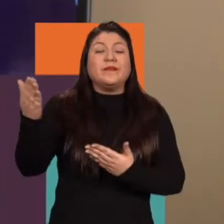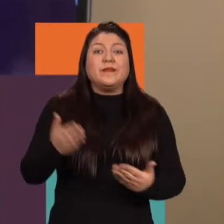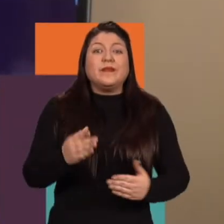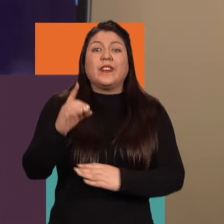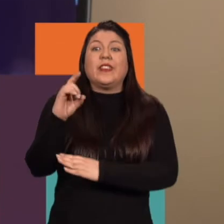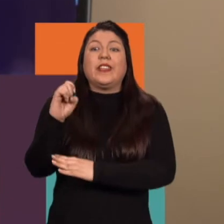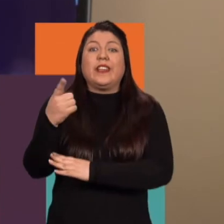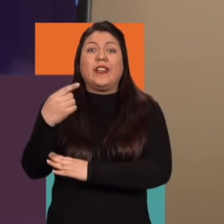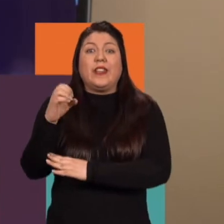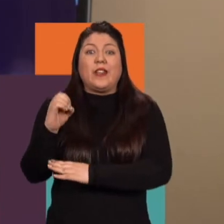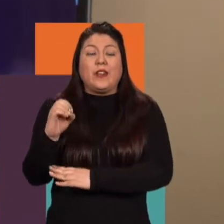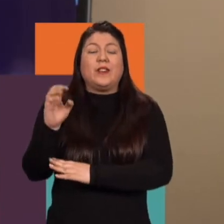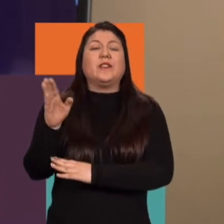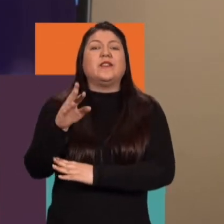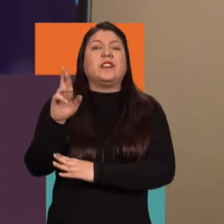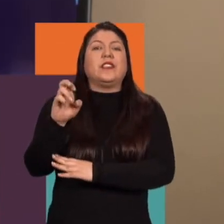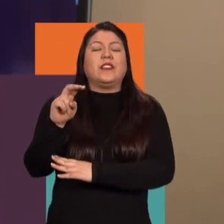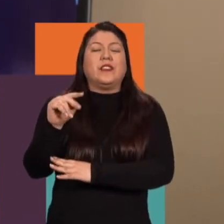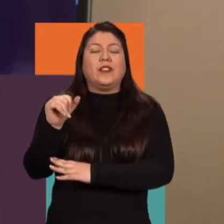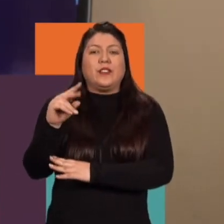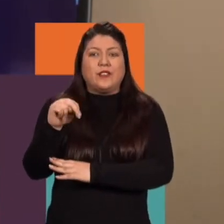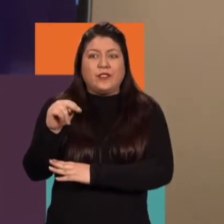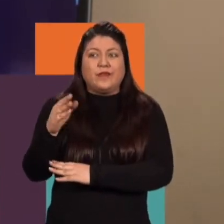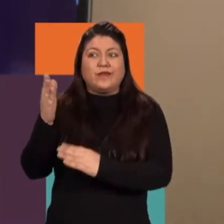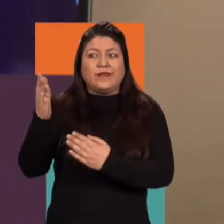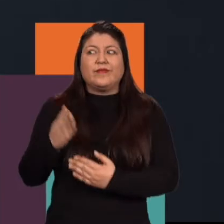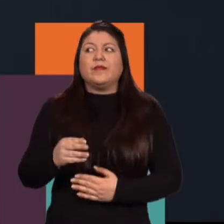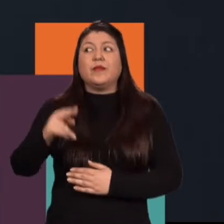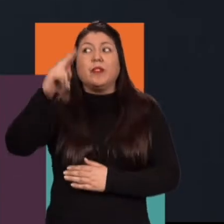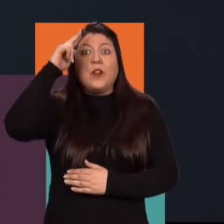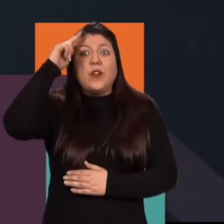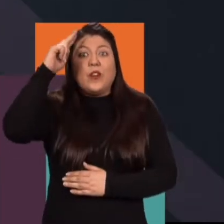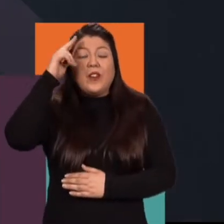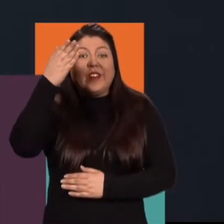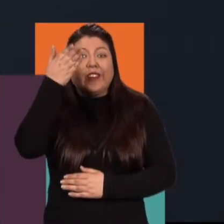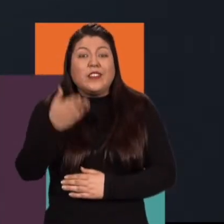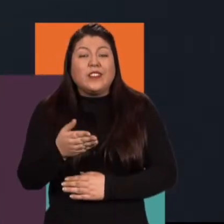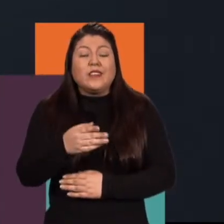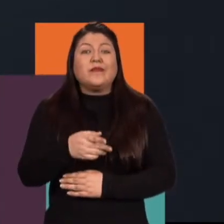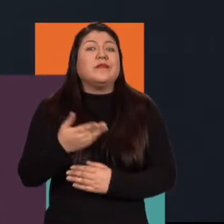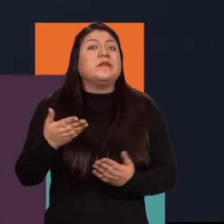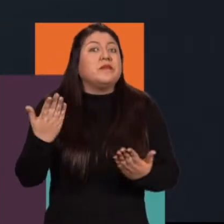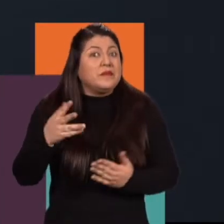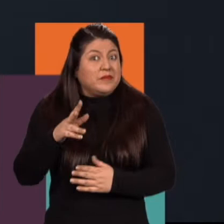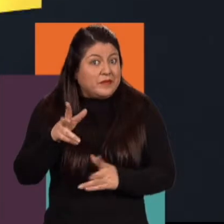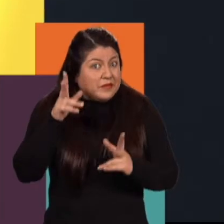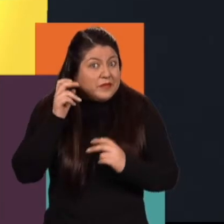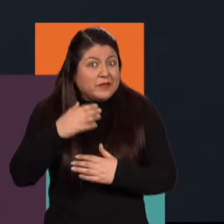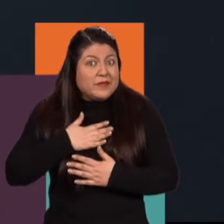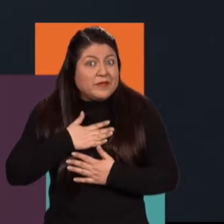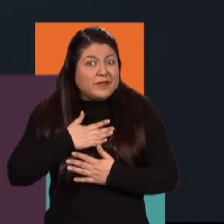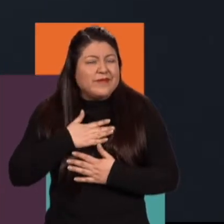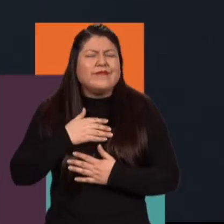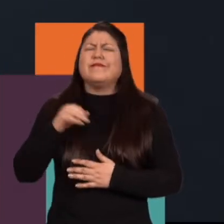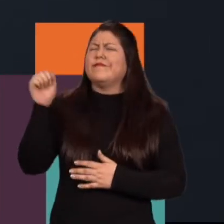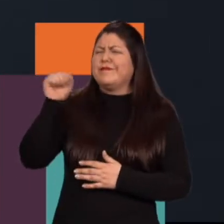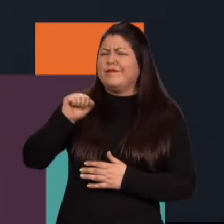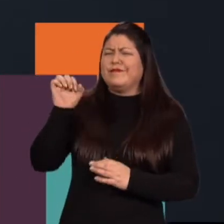Doy la bienvenida a Diego Rendón, a este espacio. Hola, Karen. ¿Me escuchas ahí?